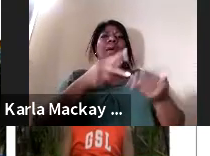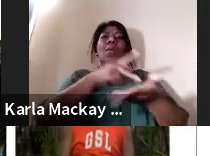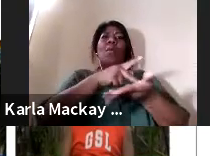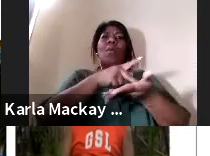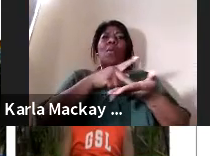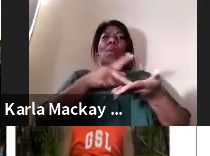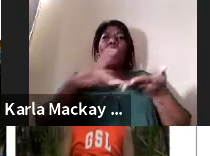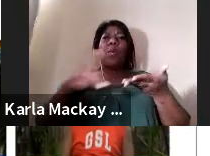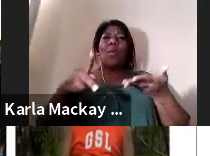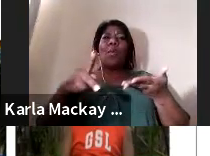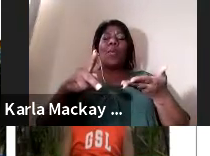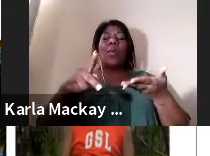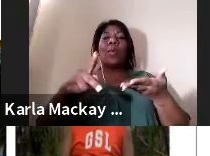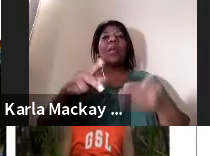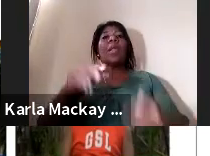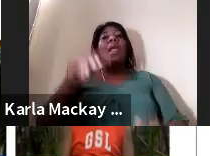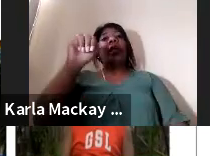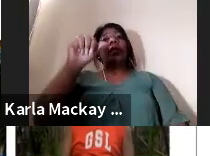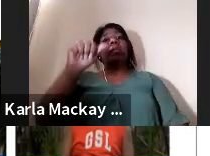para